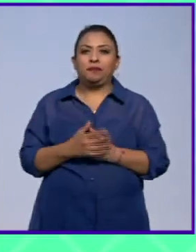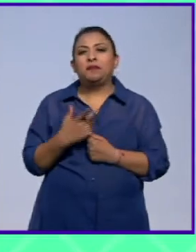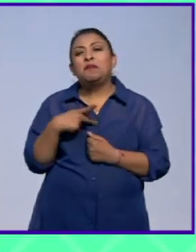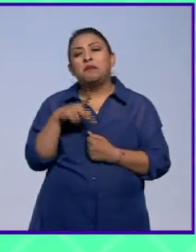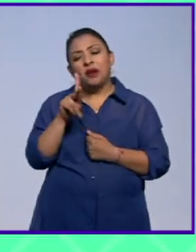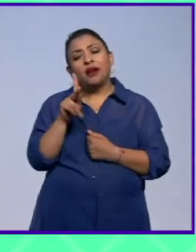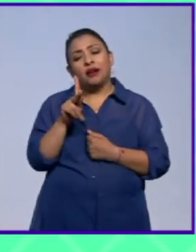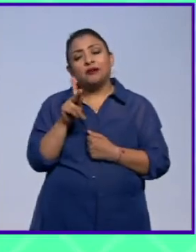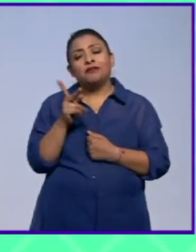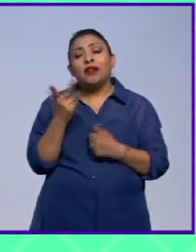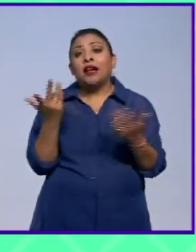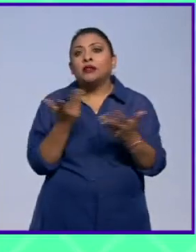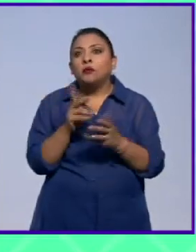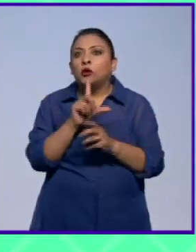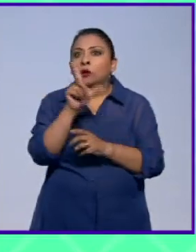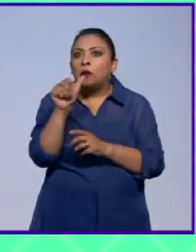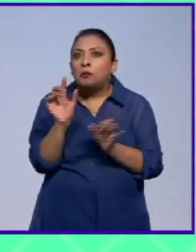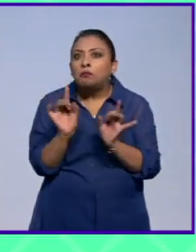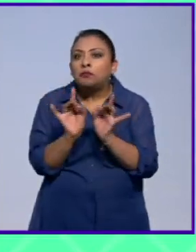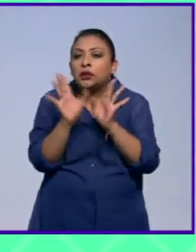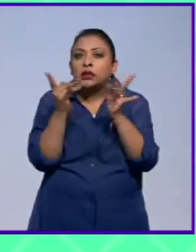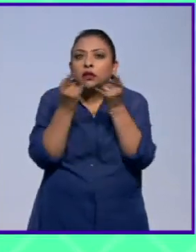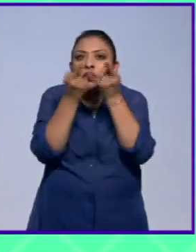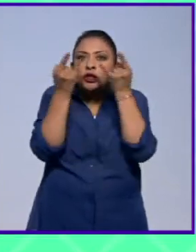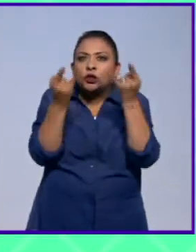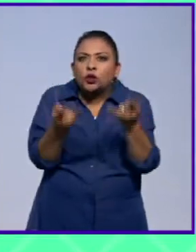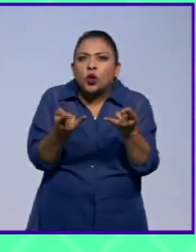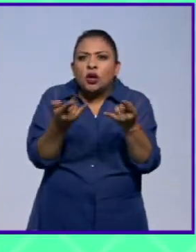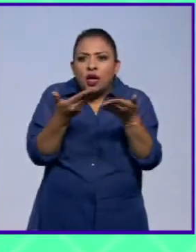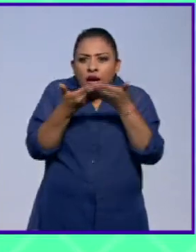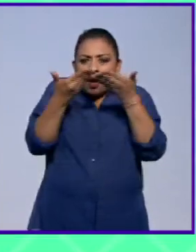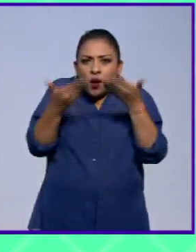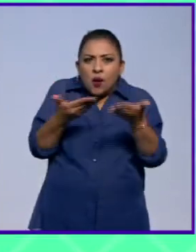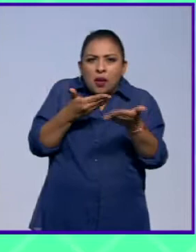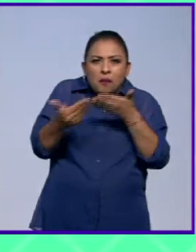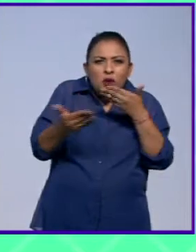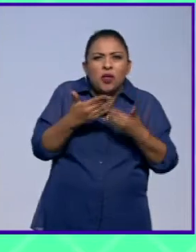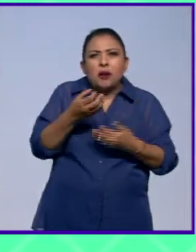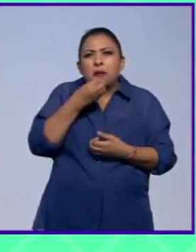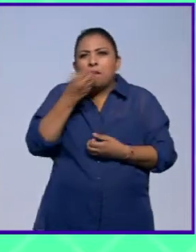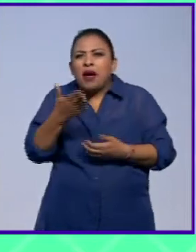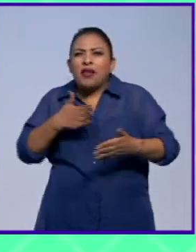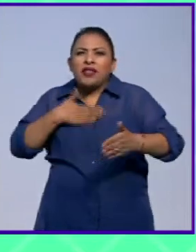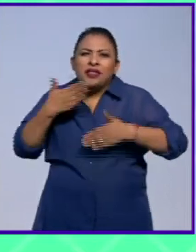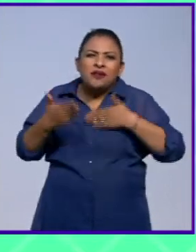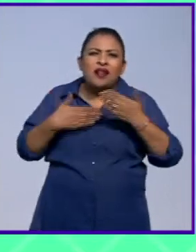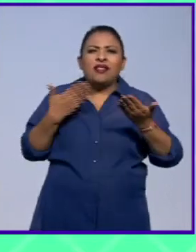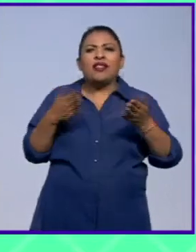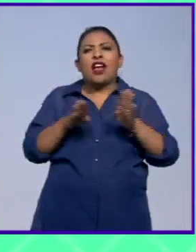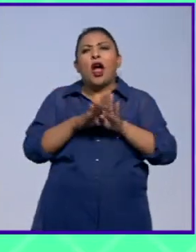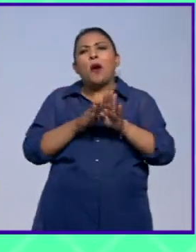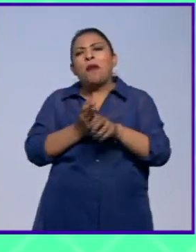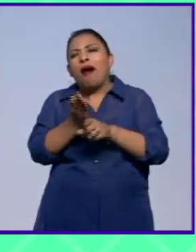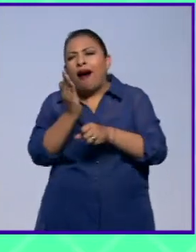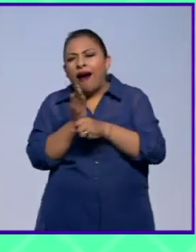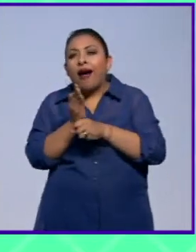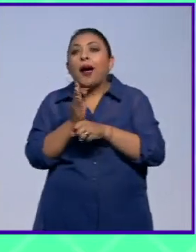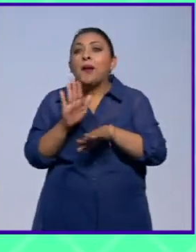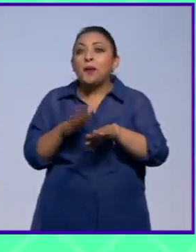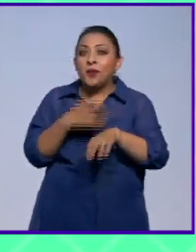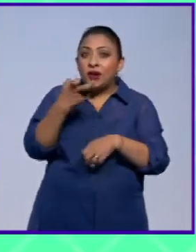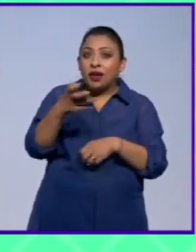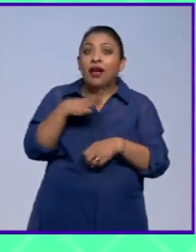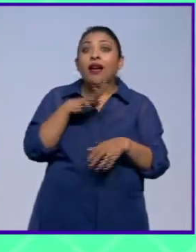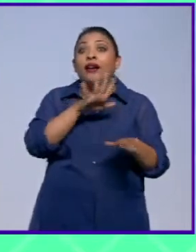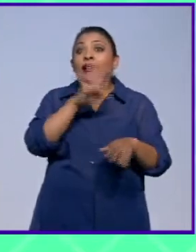hay que hacerlo y de repente cuando se topa con que las historias son actuales son divertidas son irreverentes son por eso han estado